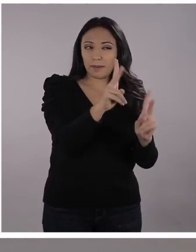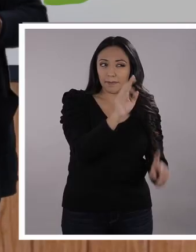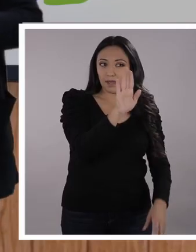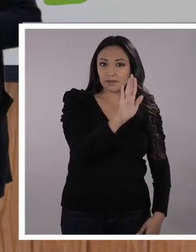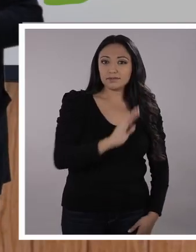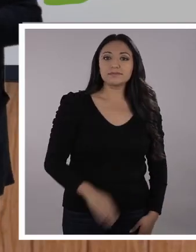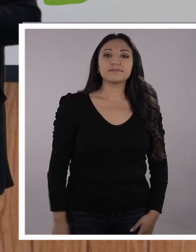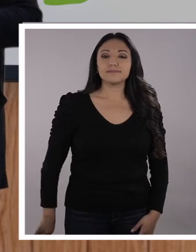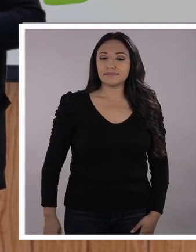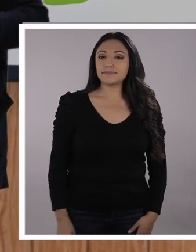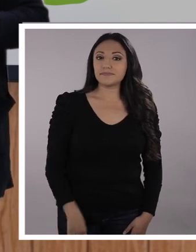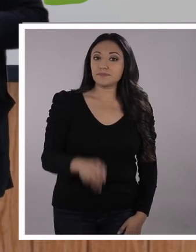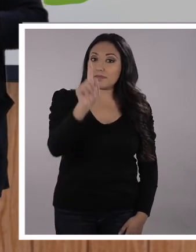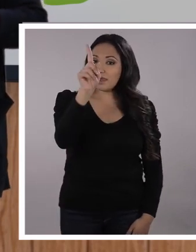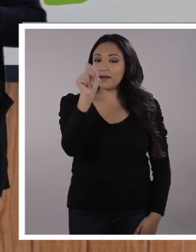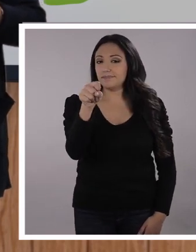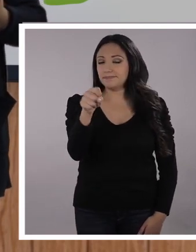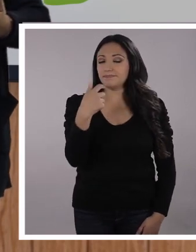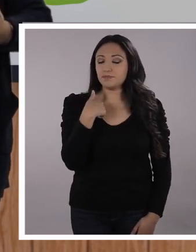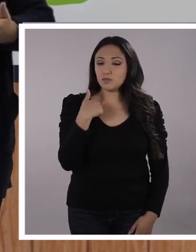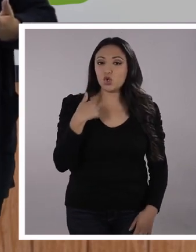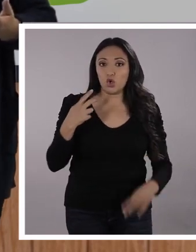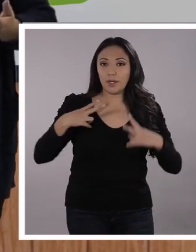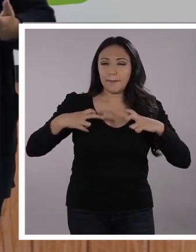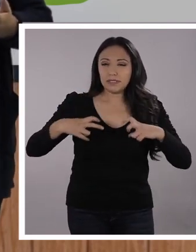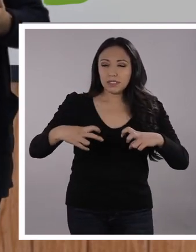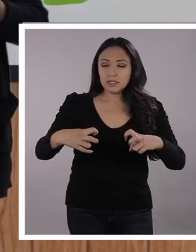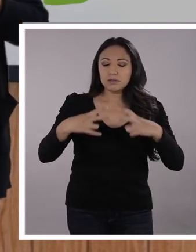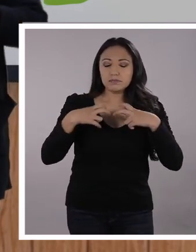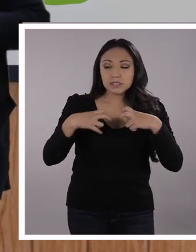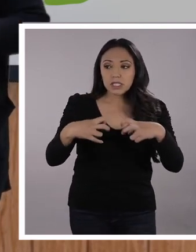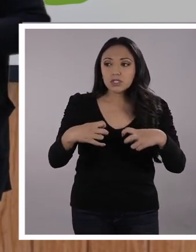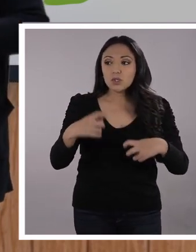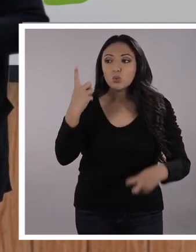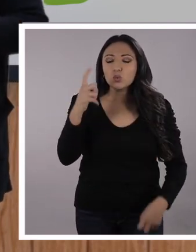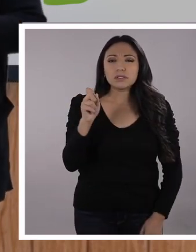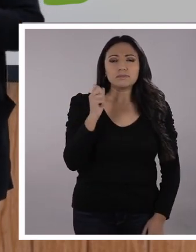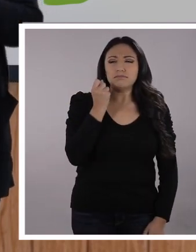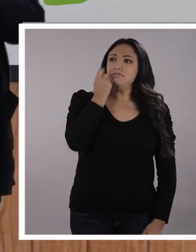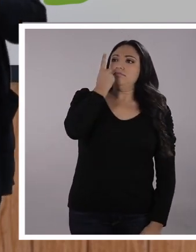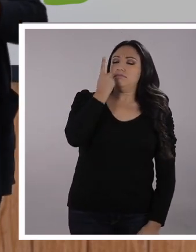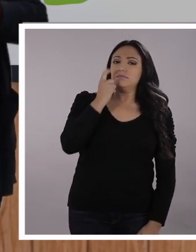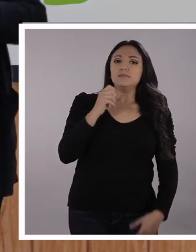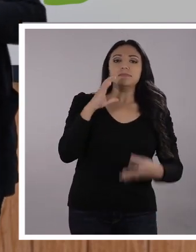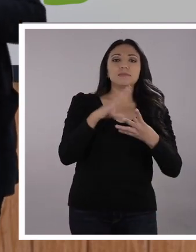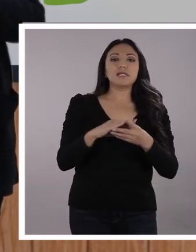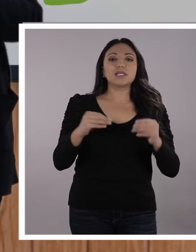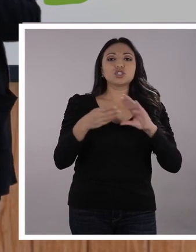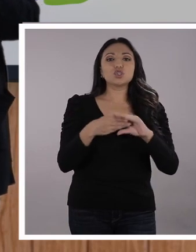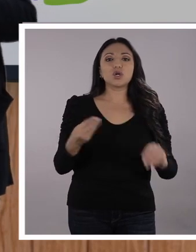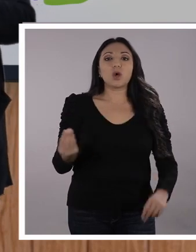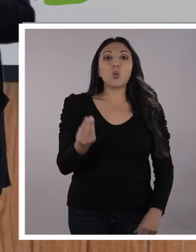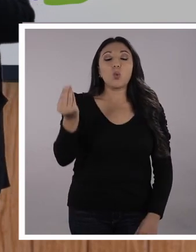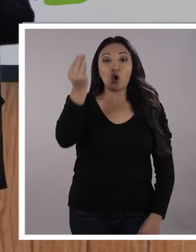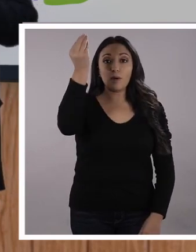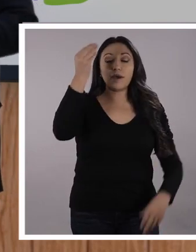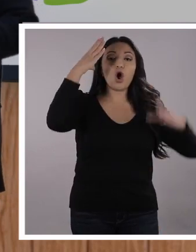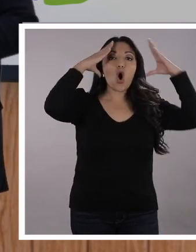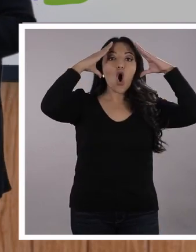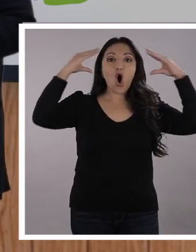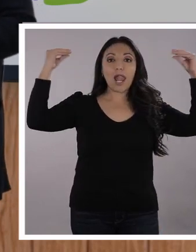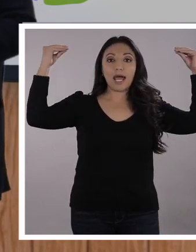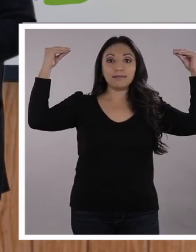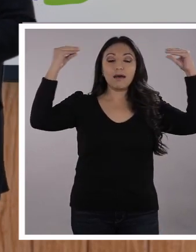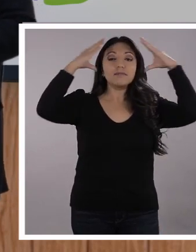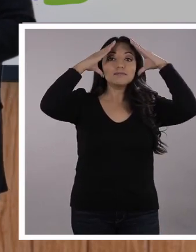fresquito. Así es, Santi. Estaba investigando y me llamó muchísimo la atención la historia de un joven holandés con